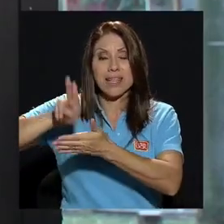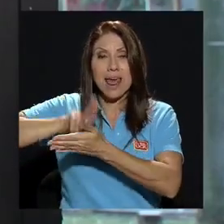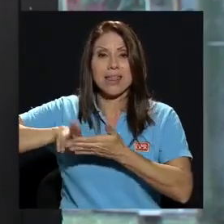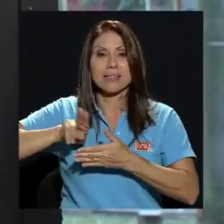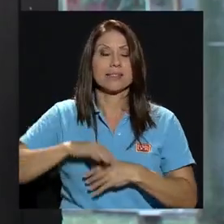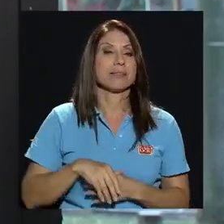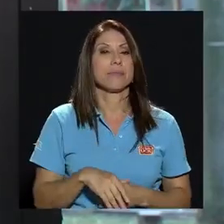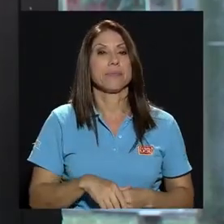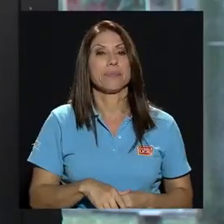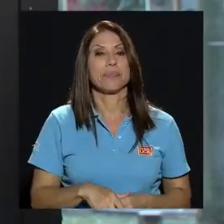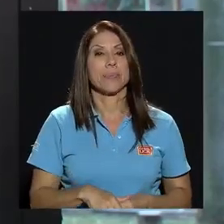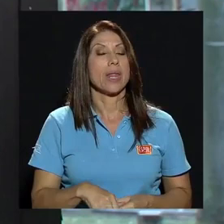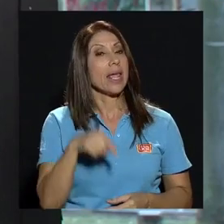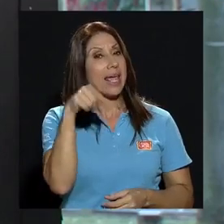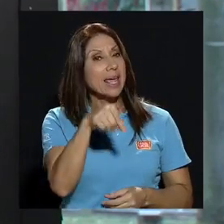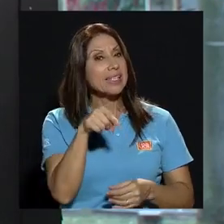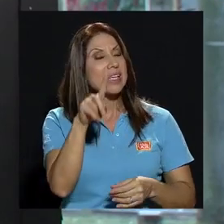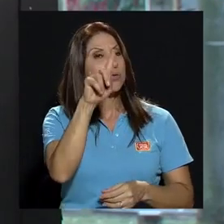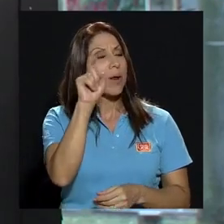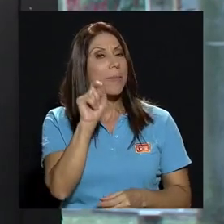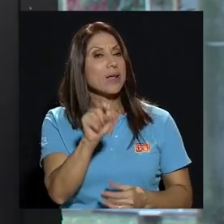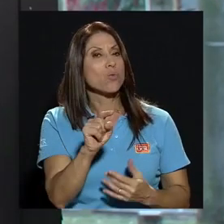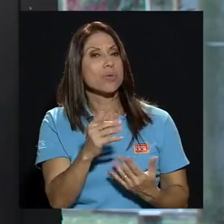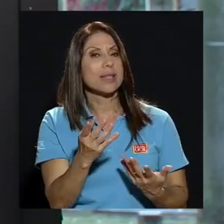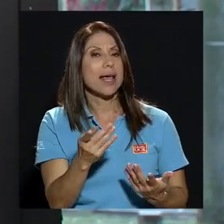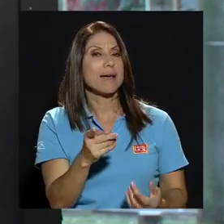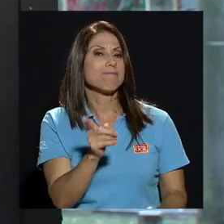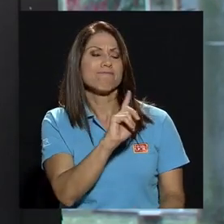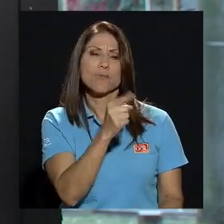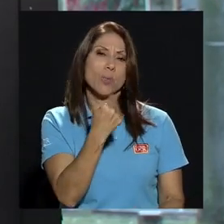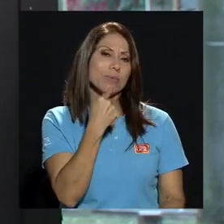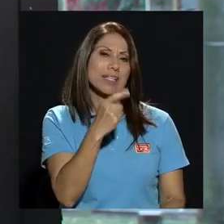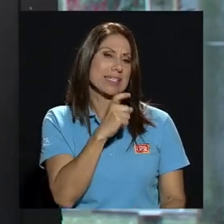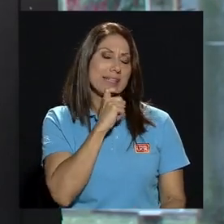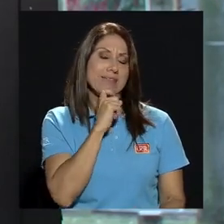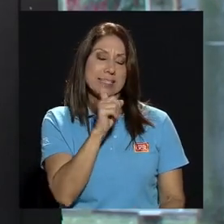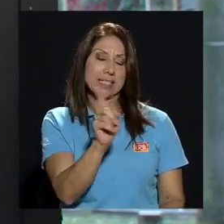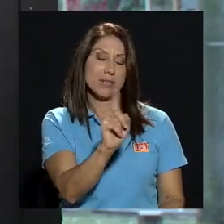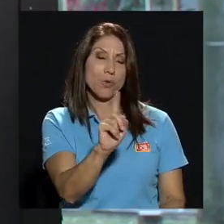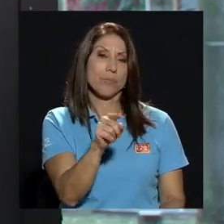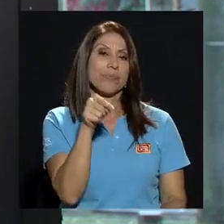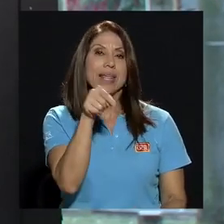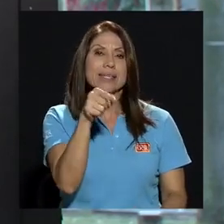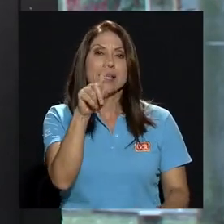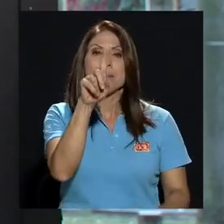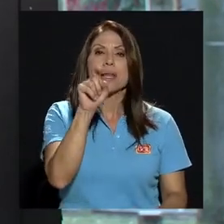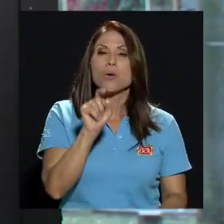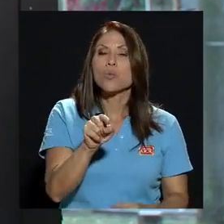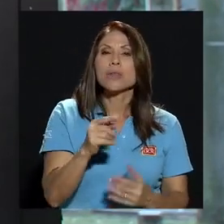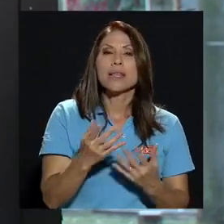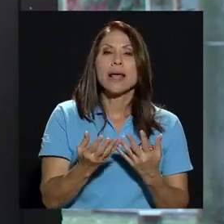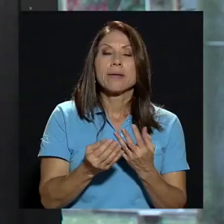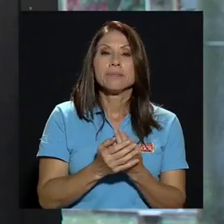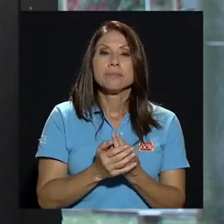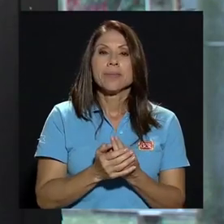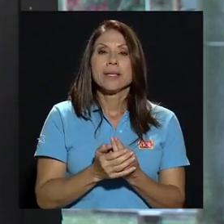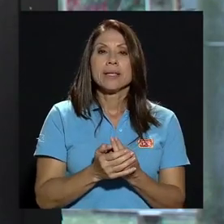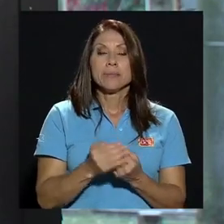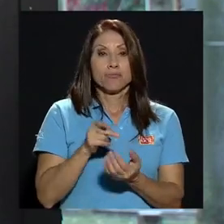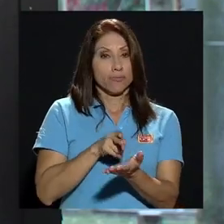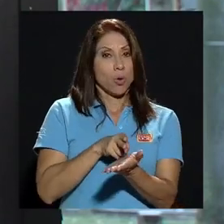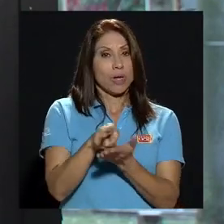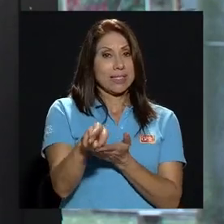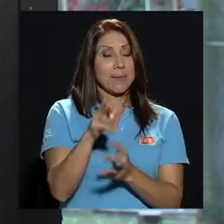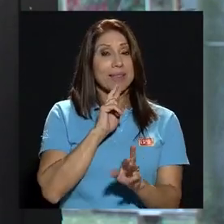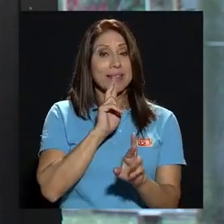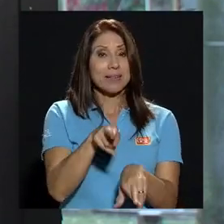pregunta no digamos difícil digamos que algo digamos para responderte honestamente primero